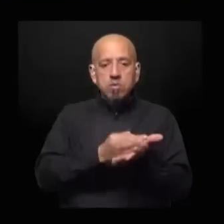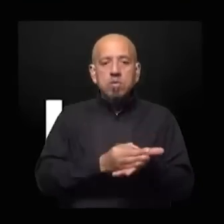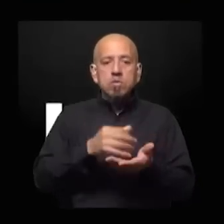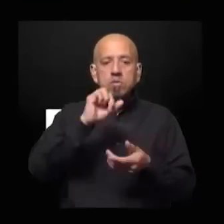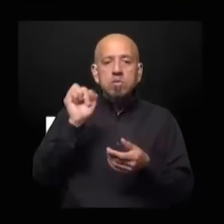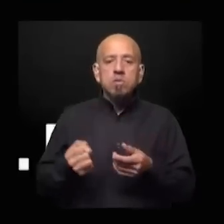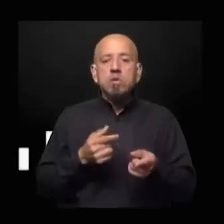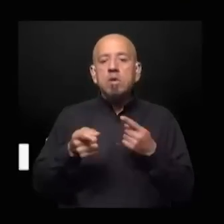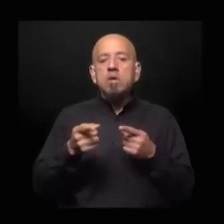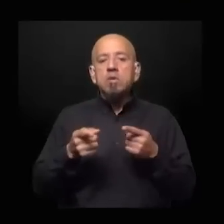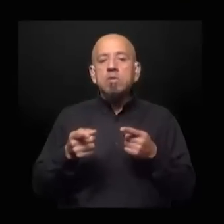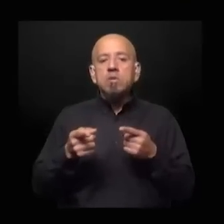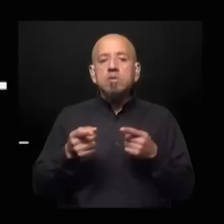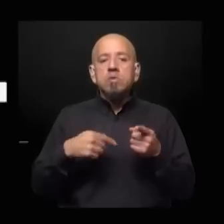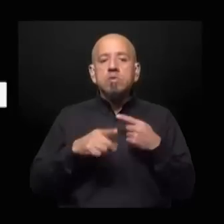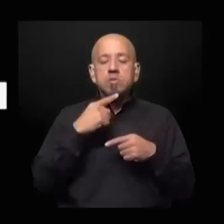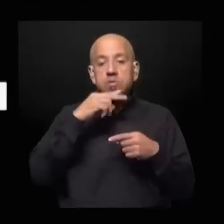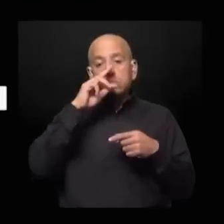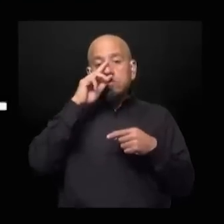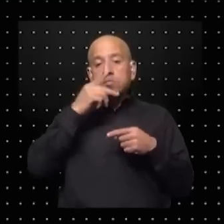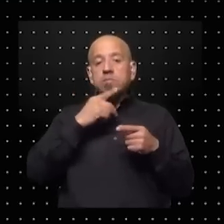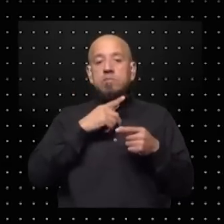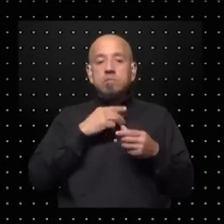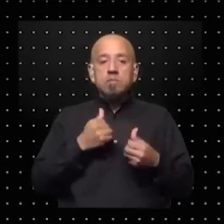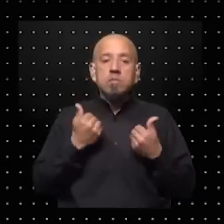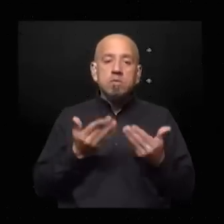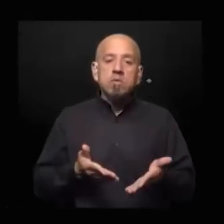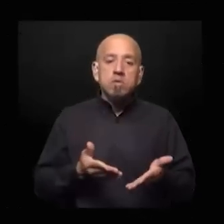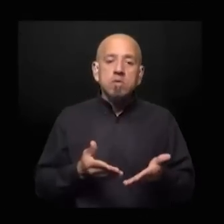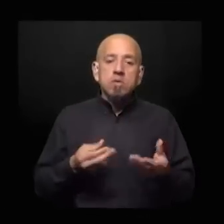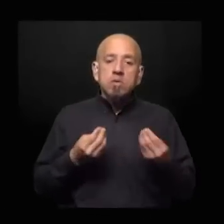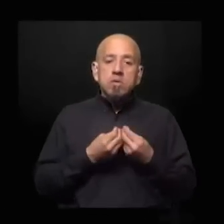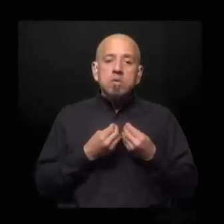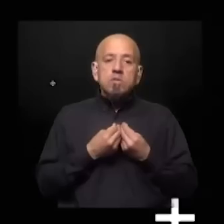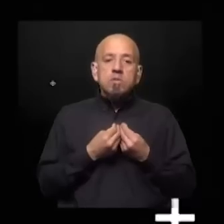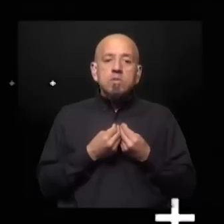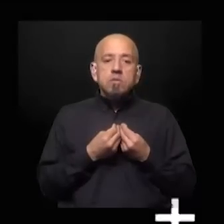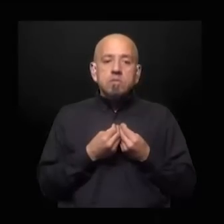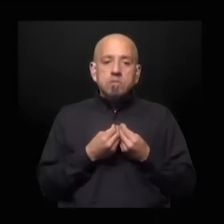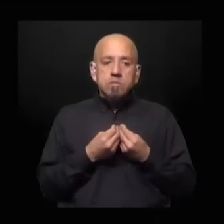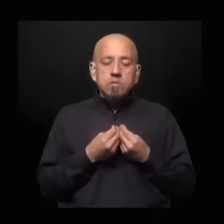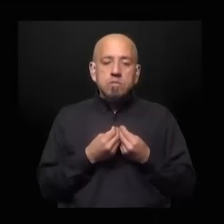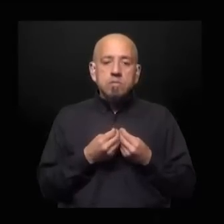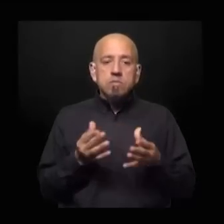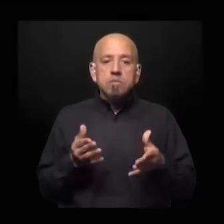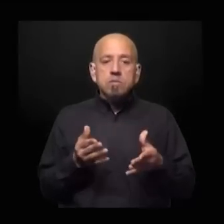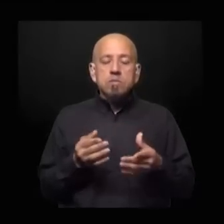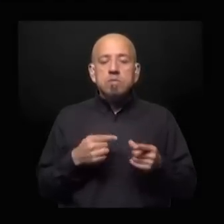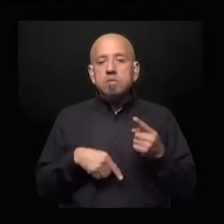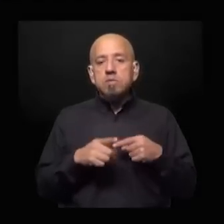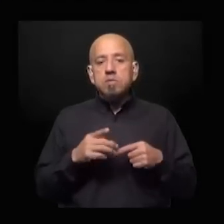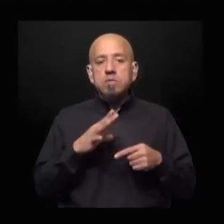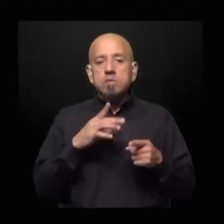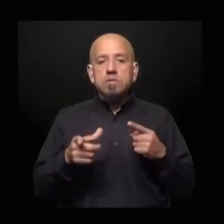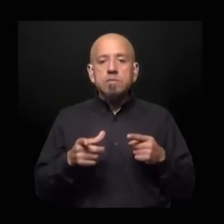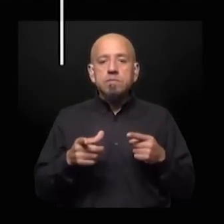más, por cierto, que sus élites, que se han beneficiado mucho y de una manera, pues, poco decente de lo que está